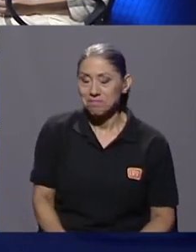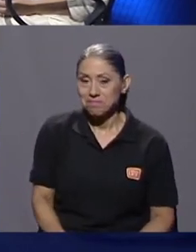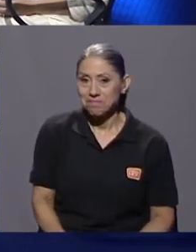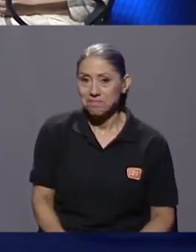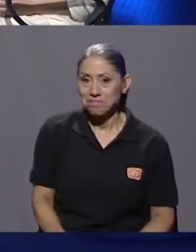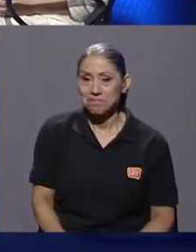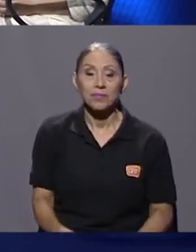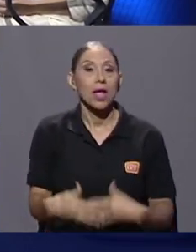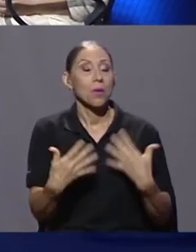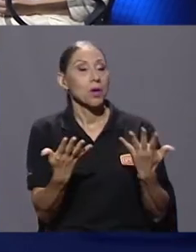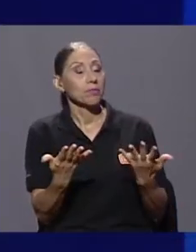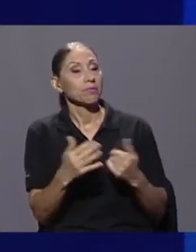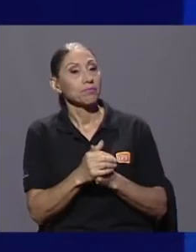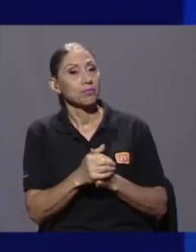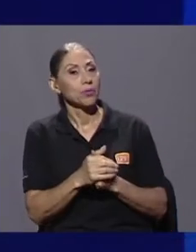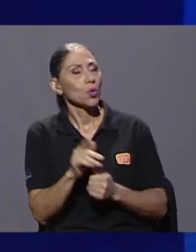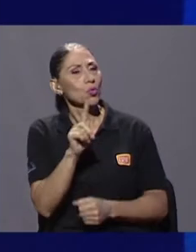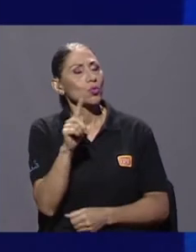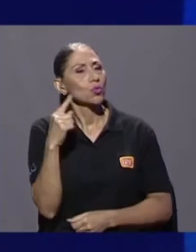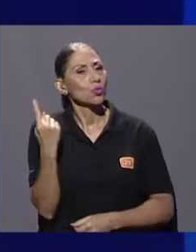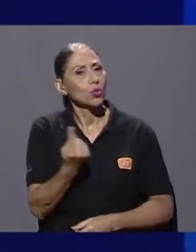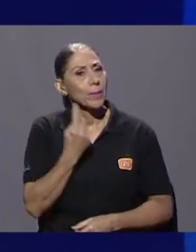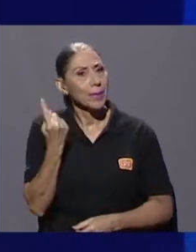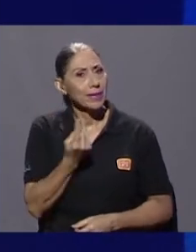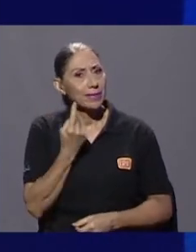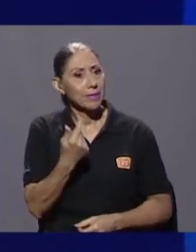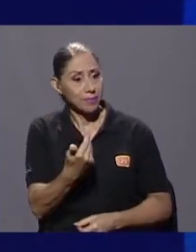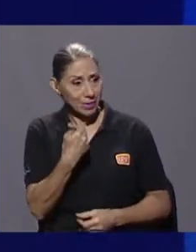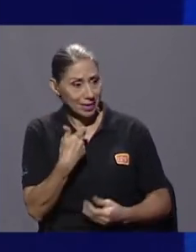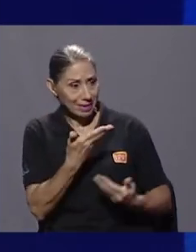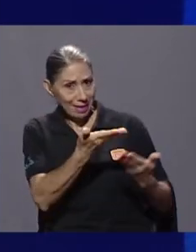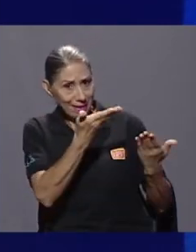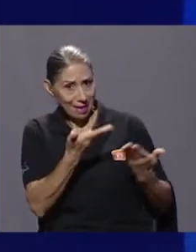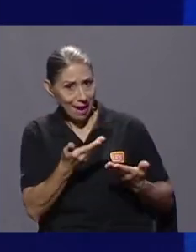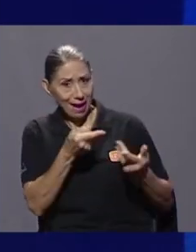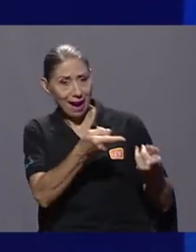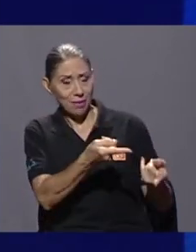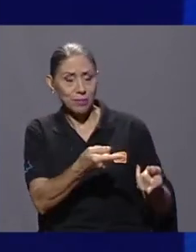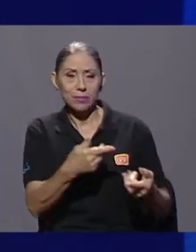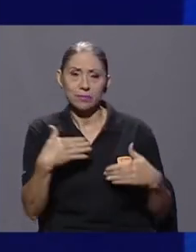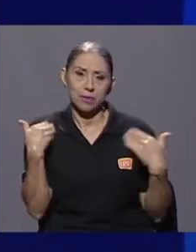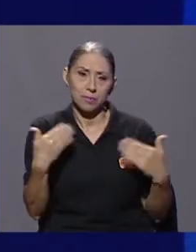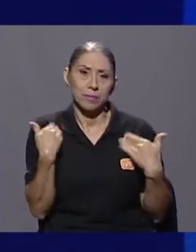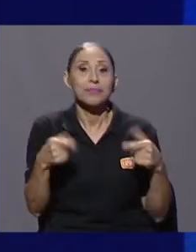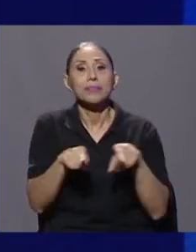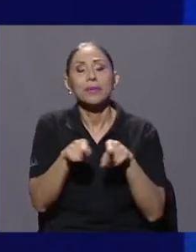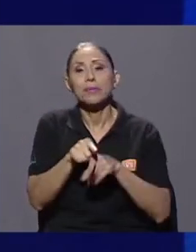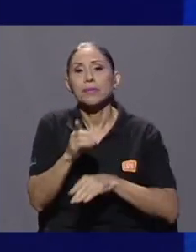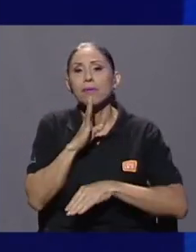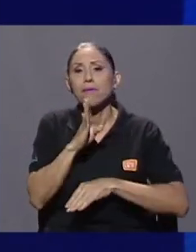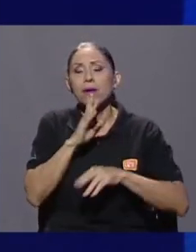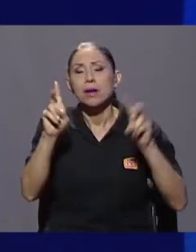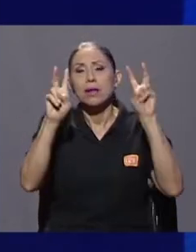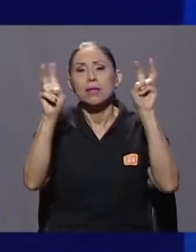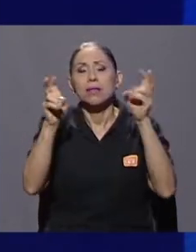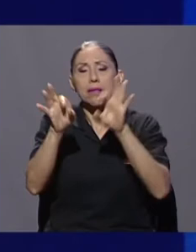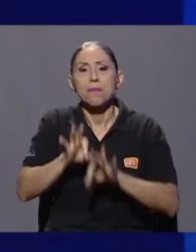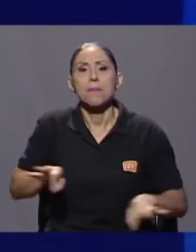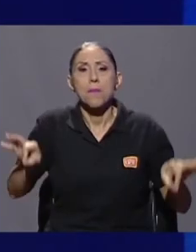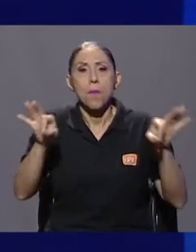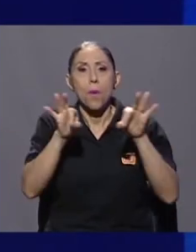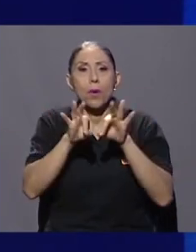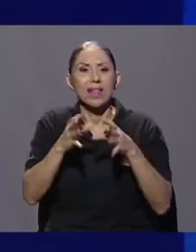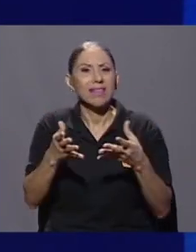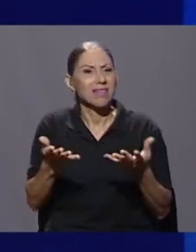Bueno, me complace no solamente tenerte acá, sino también hablar de un tema muy importante, como lo son las